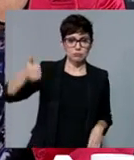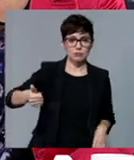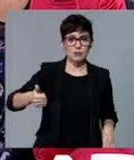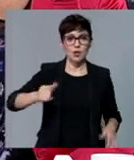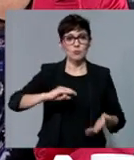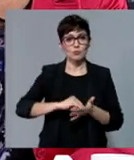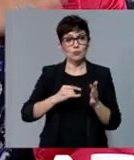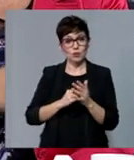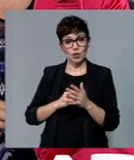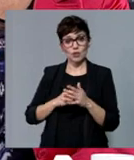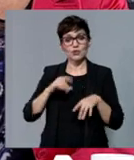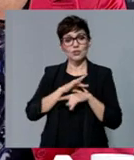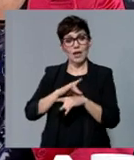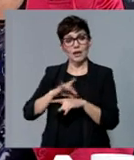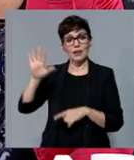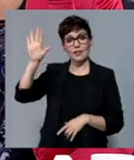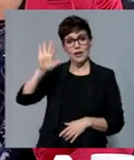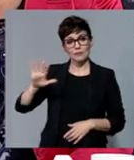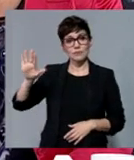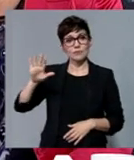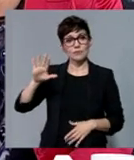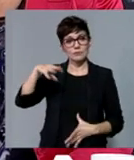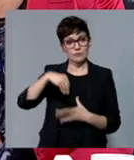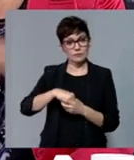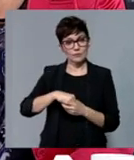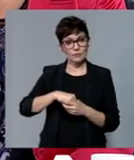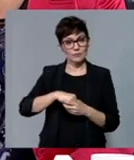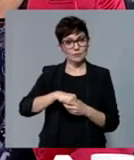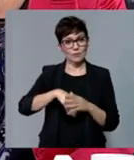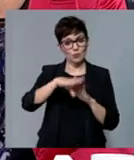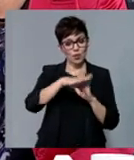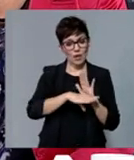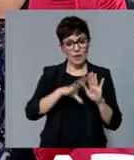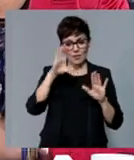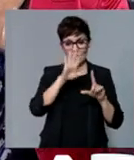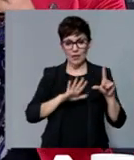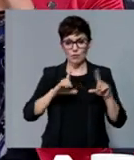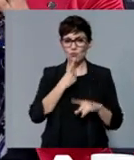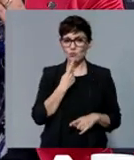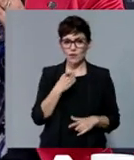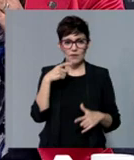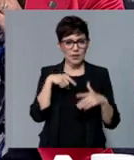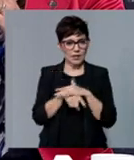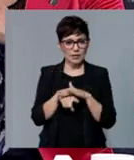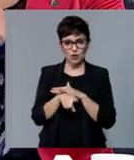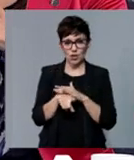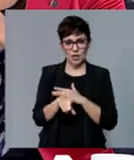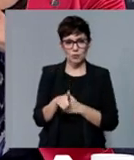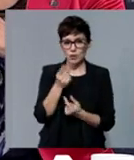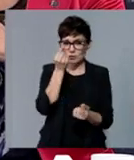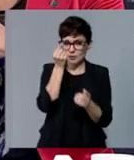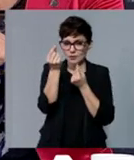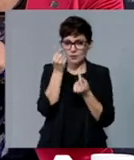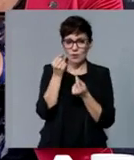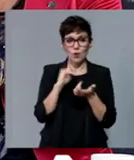Aeroespacial entraban en el programa de ciencia nacional y era muy difícil gestionarlos, porque tienen una singularidad muy diferente. Son